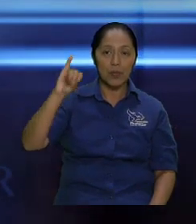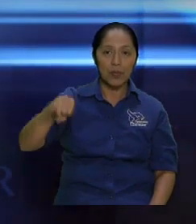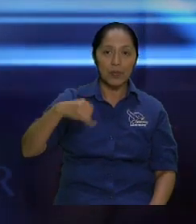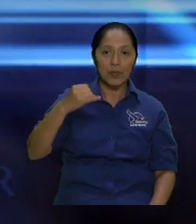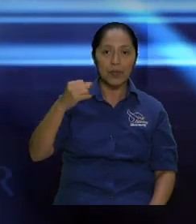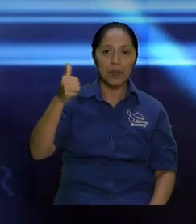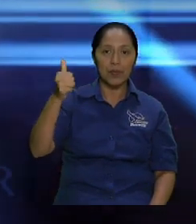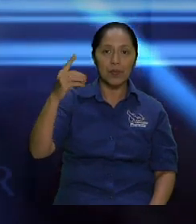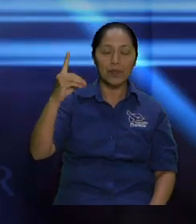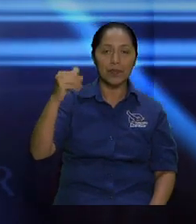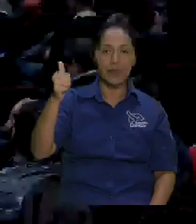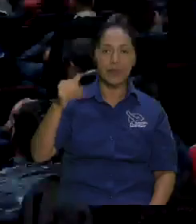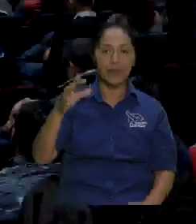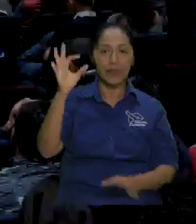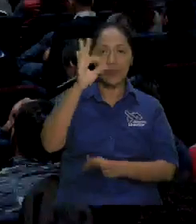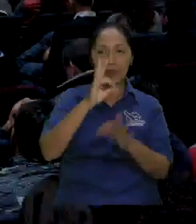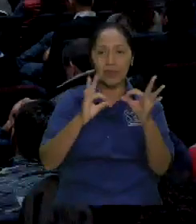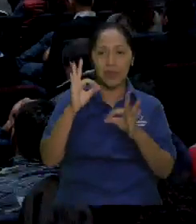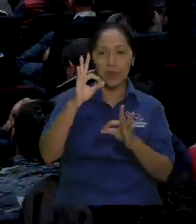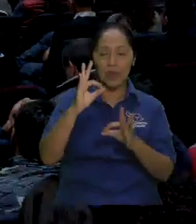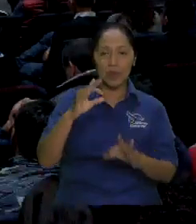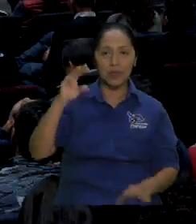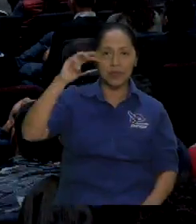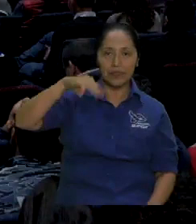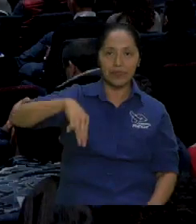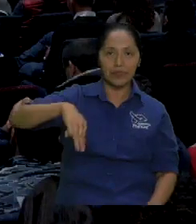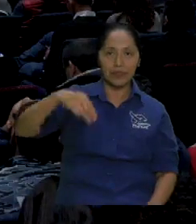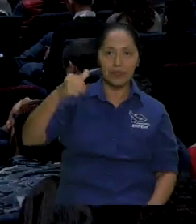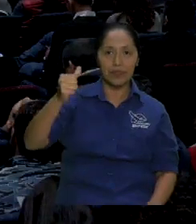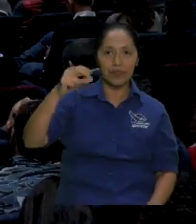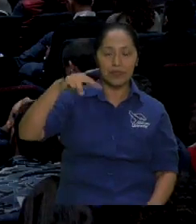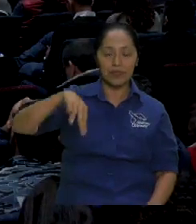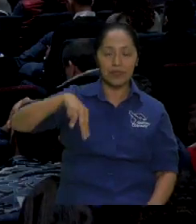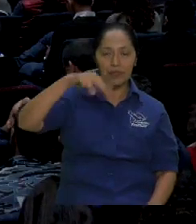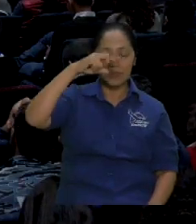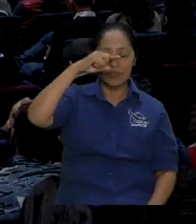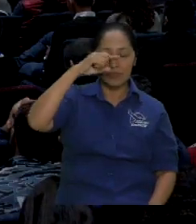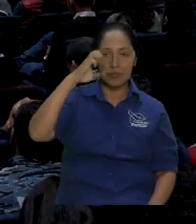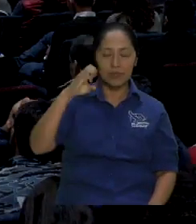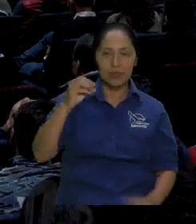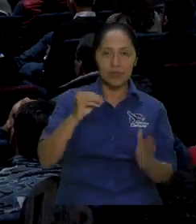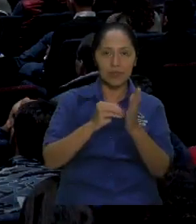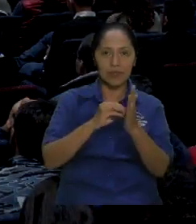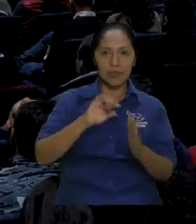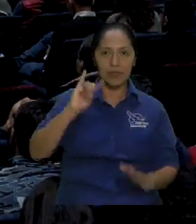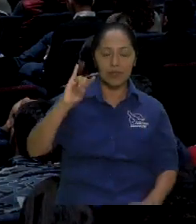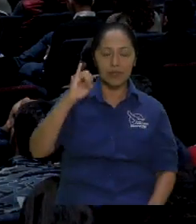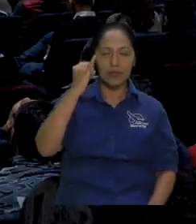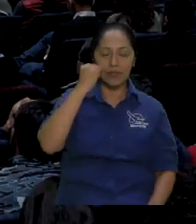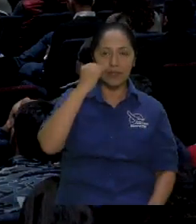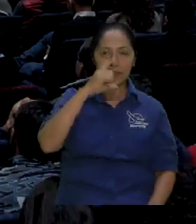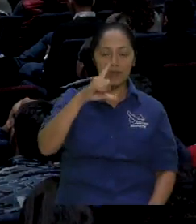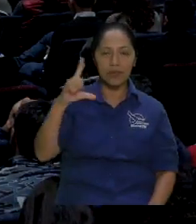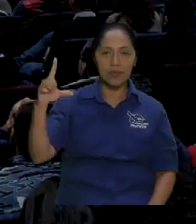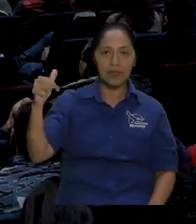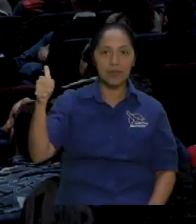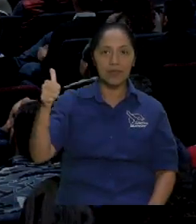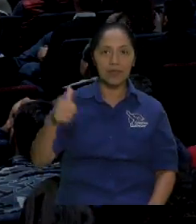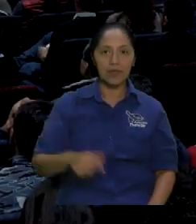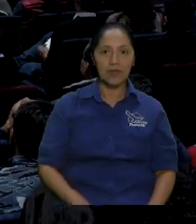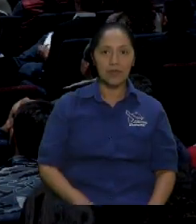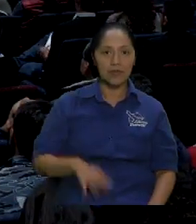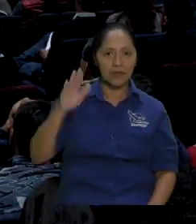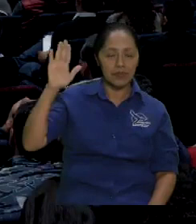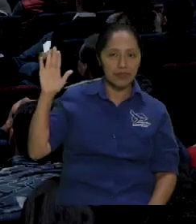es impresionante déjenme contarle algo yo lo leí hace muchos años lo leí y yo a veces leo